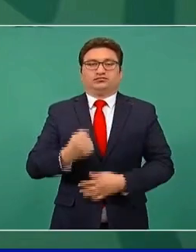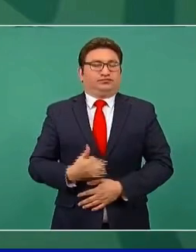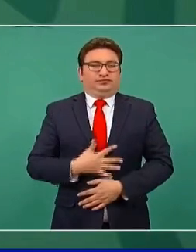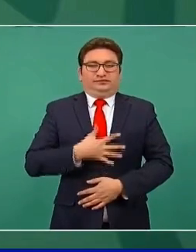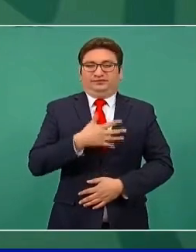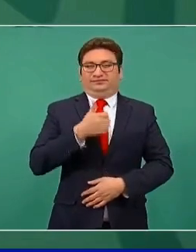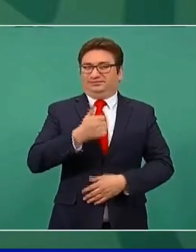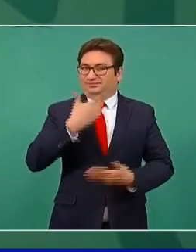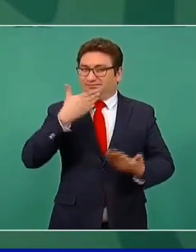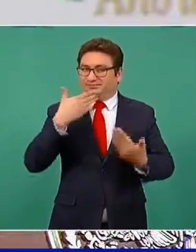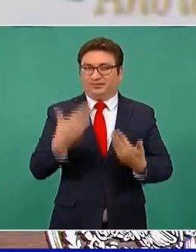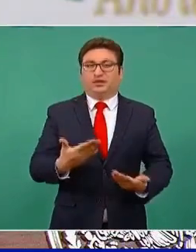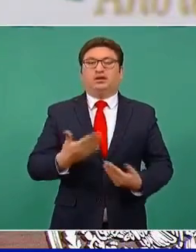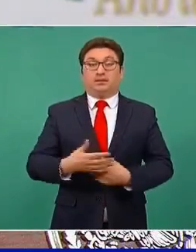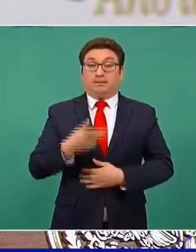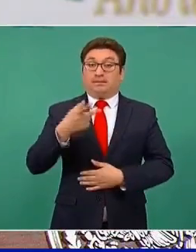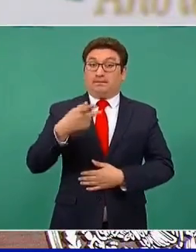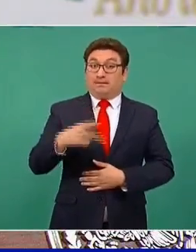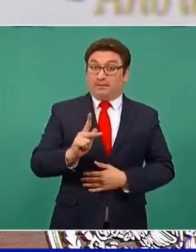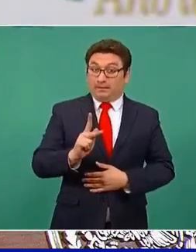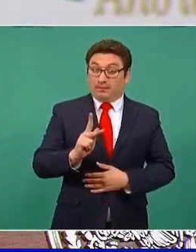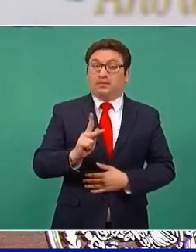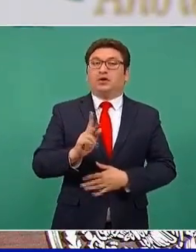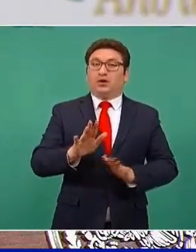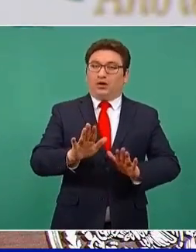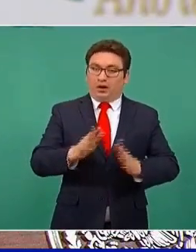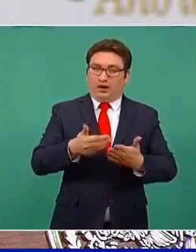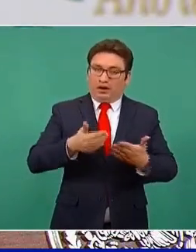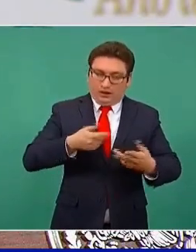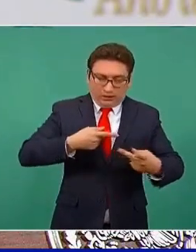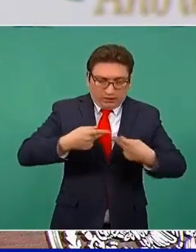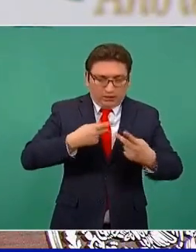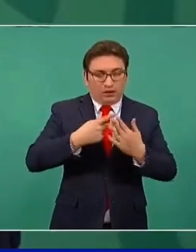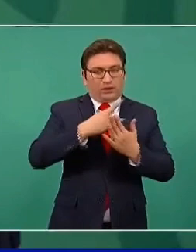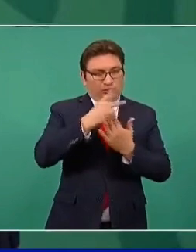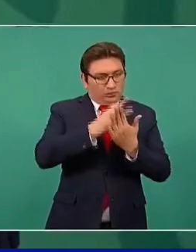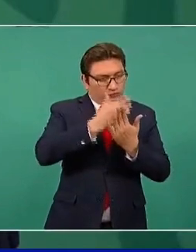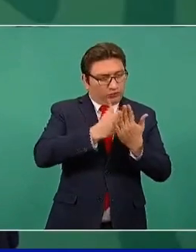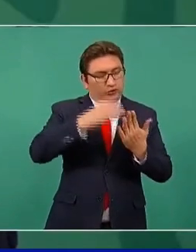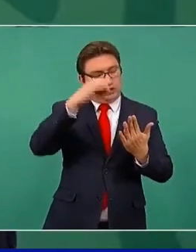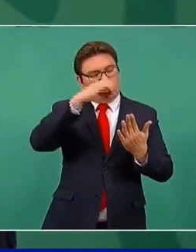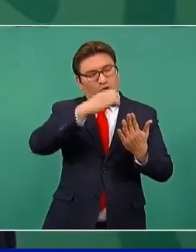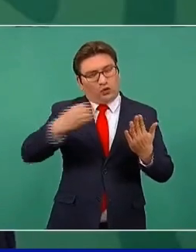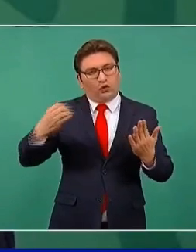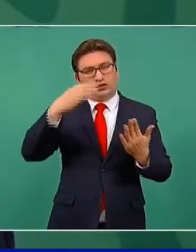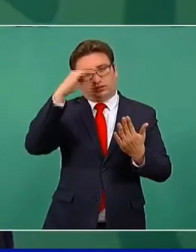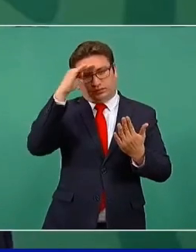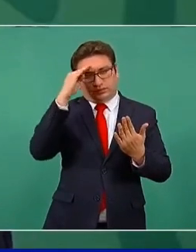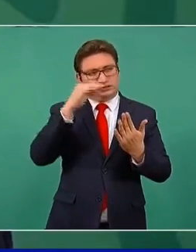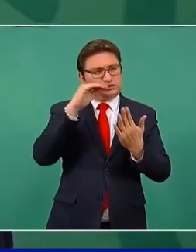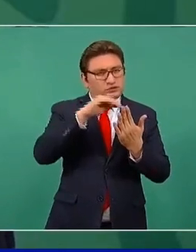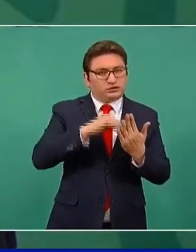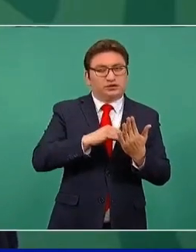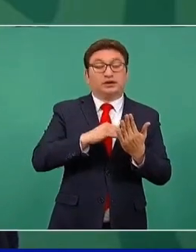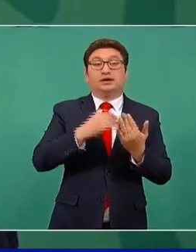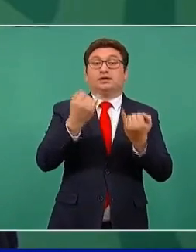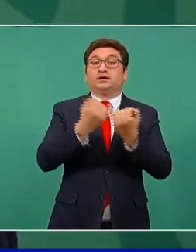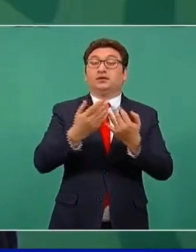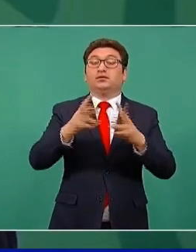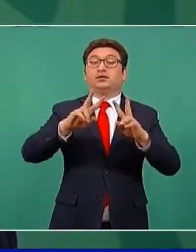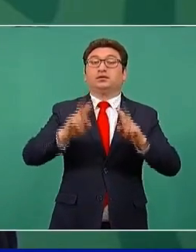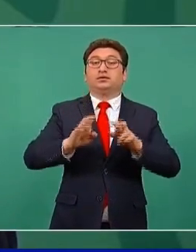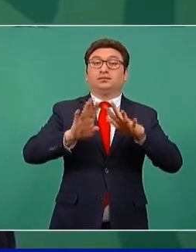hacer el plan y desde luego incluir lo migratorio,